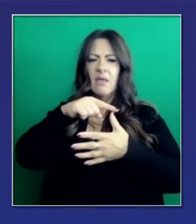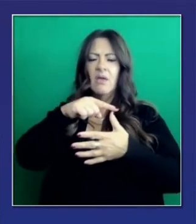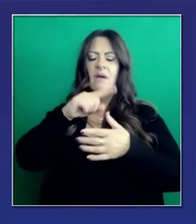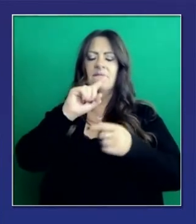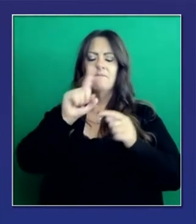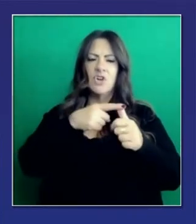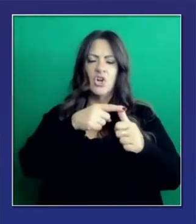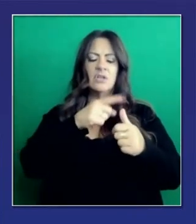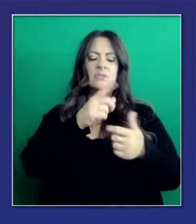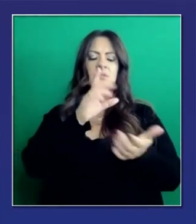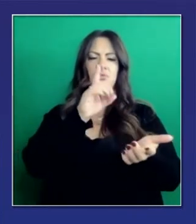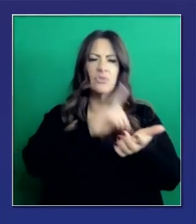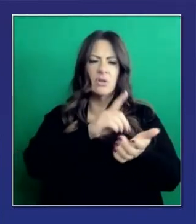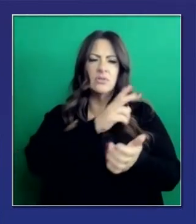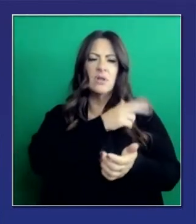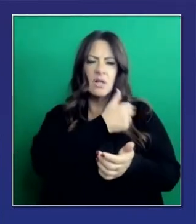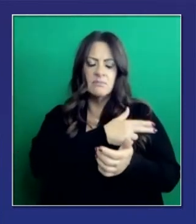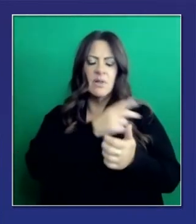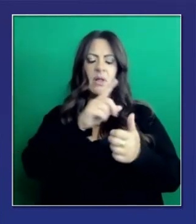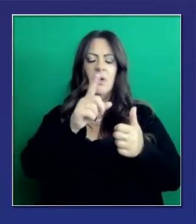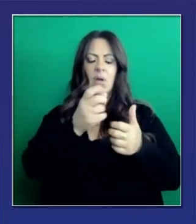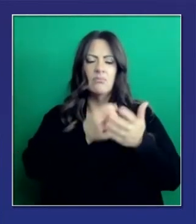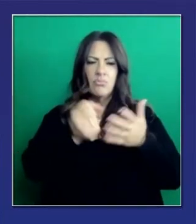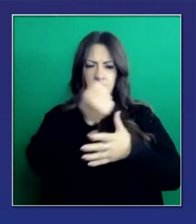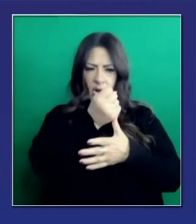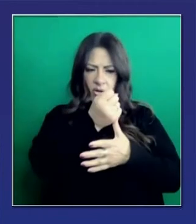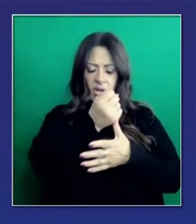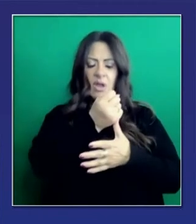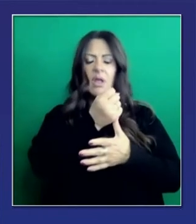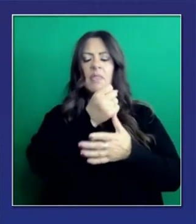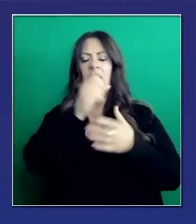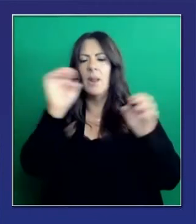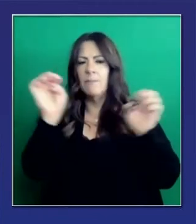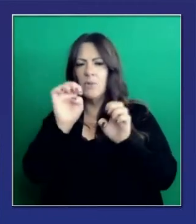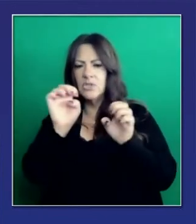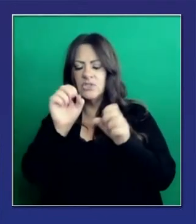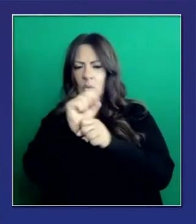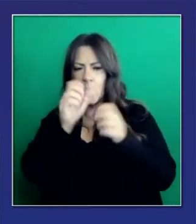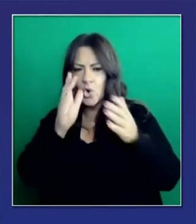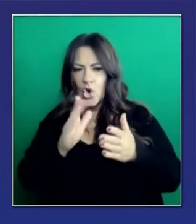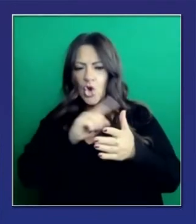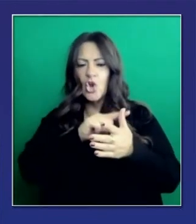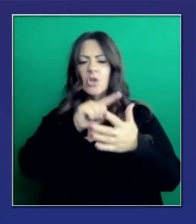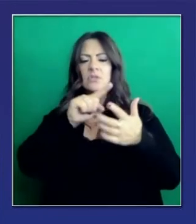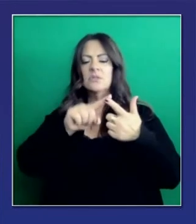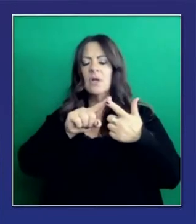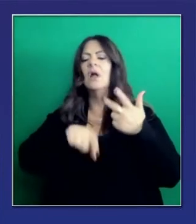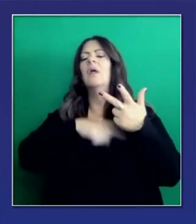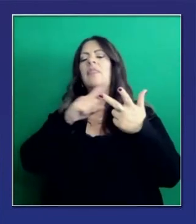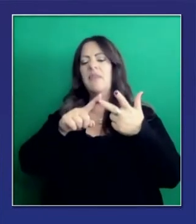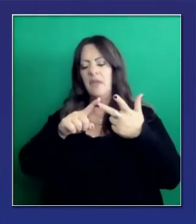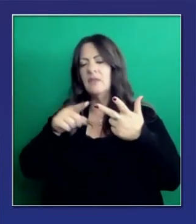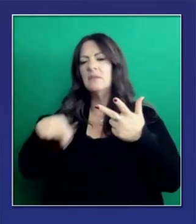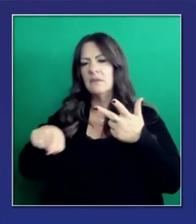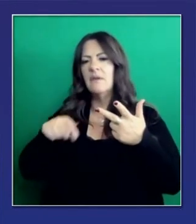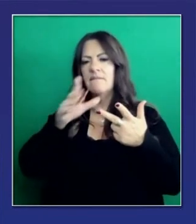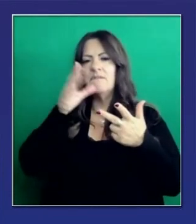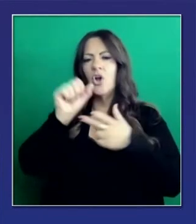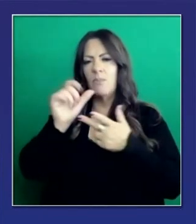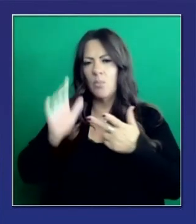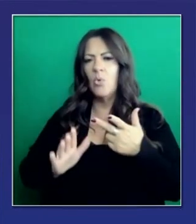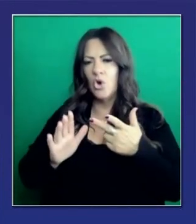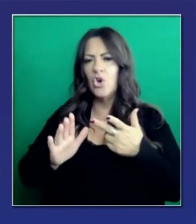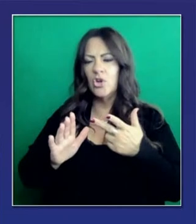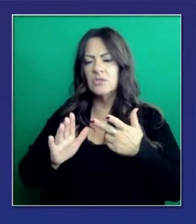de cuidado de salud, trabajadores de agrícolas. Hay cientos de trabajadores agrícolas que yo sé están siendo